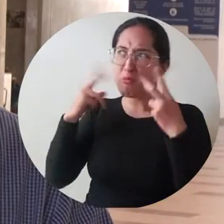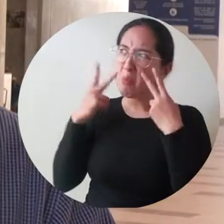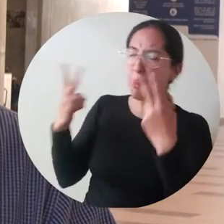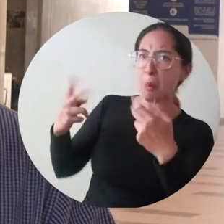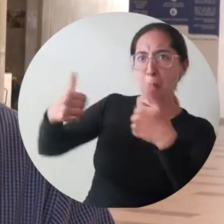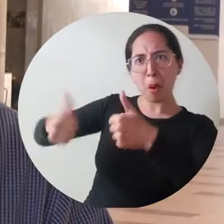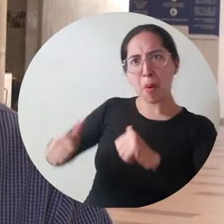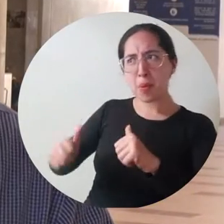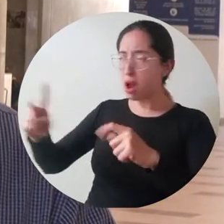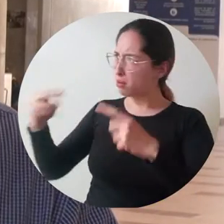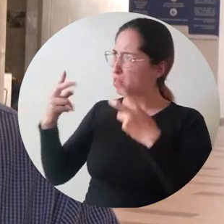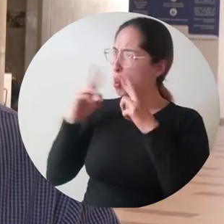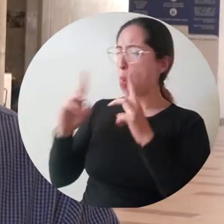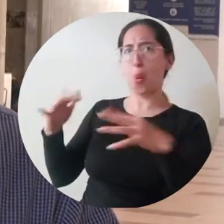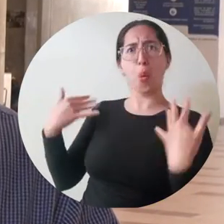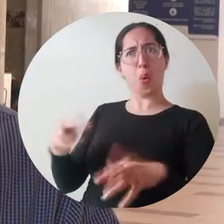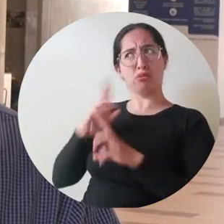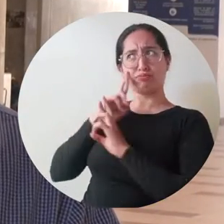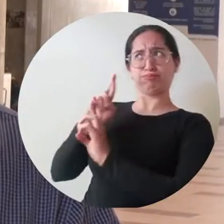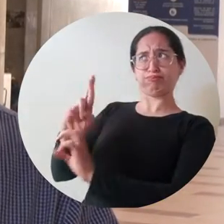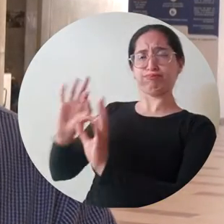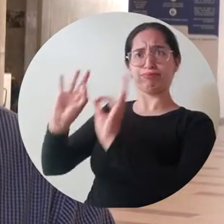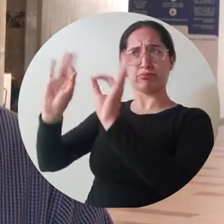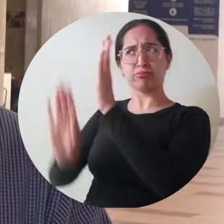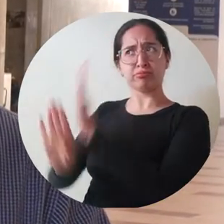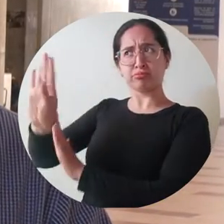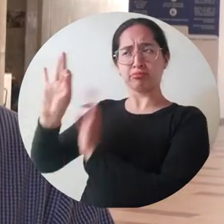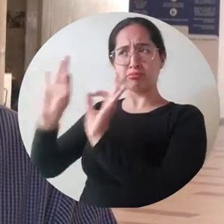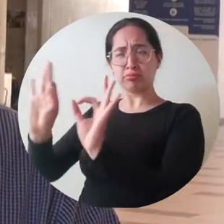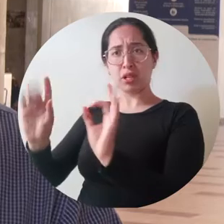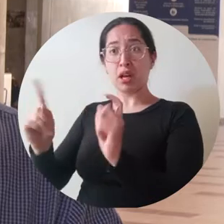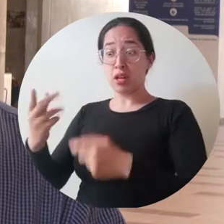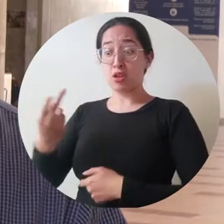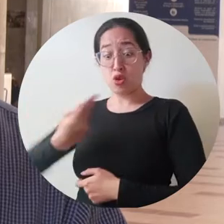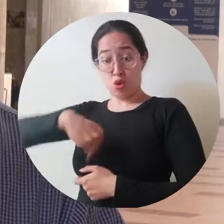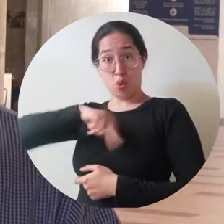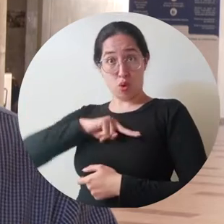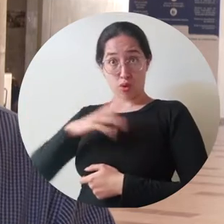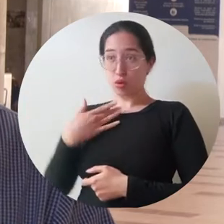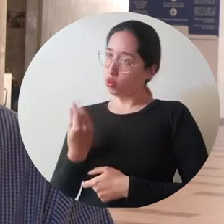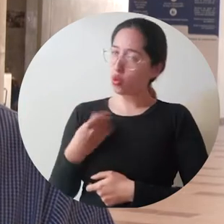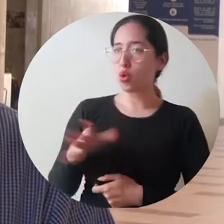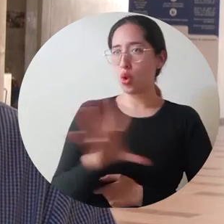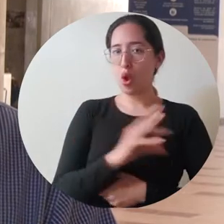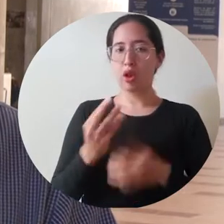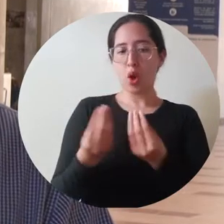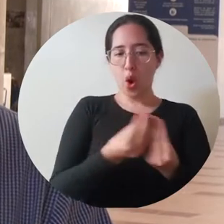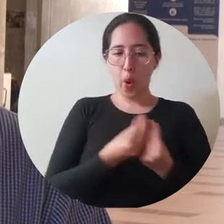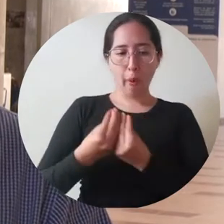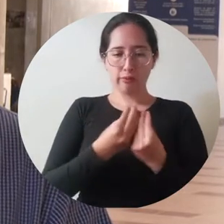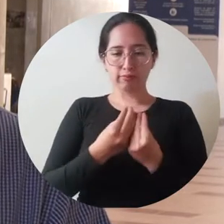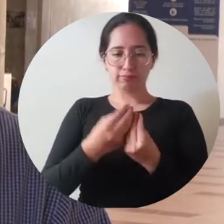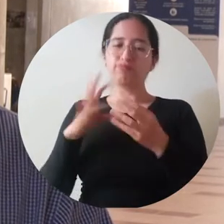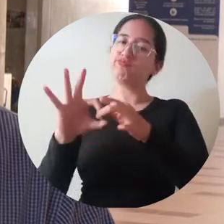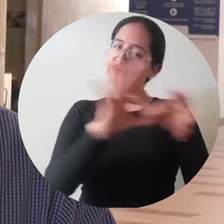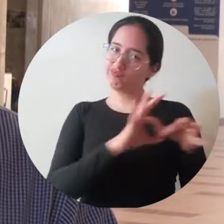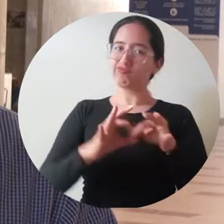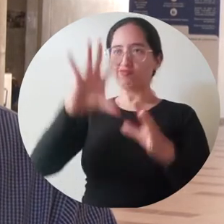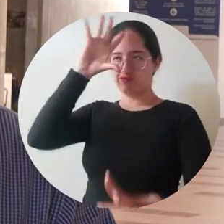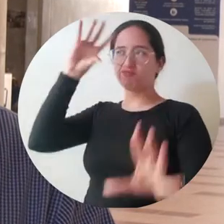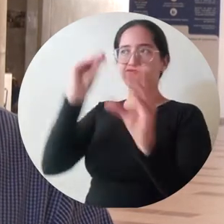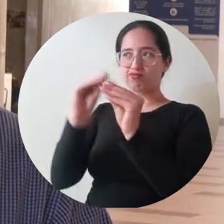resultado, todos los consejeros votamos unánimemente, aprobando con